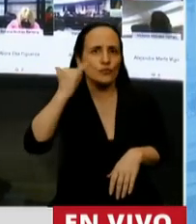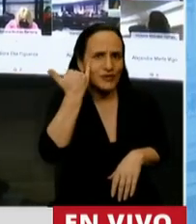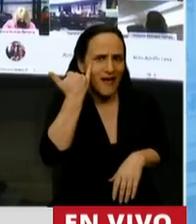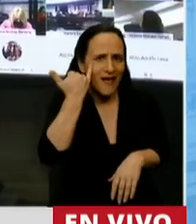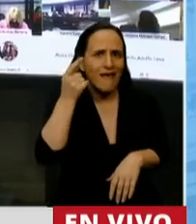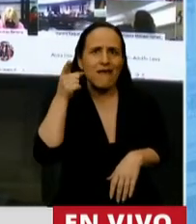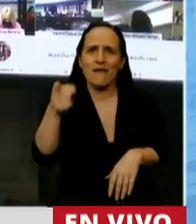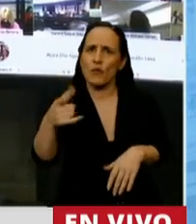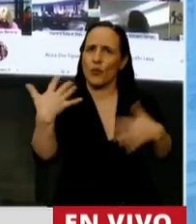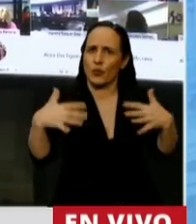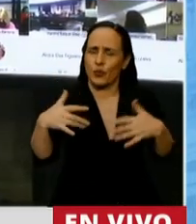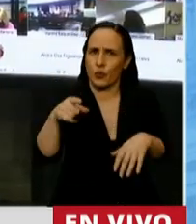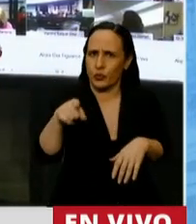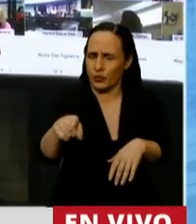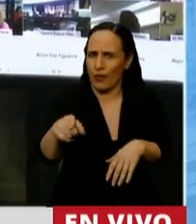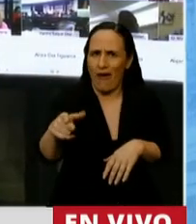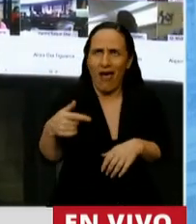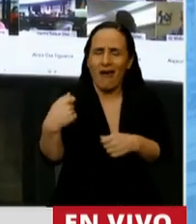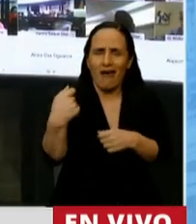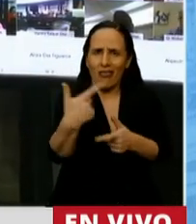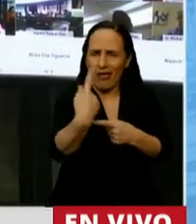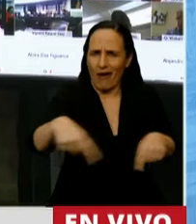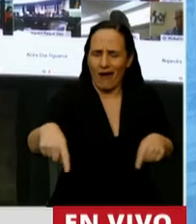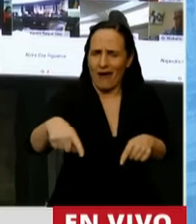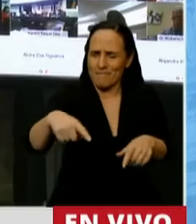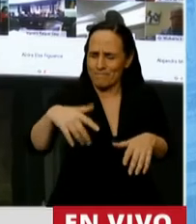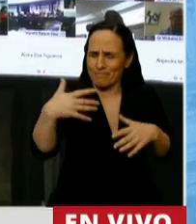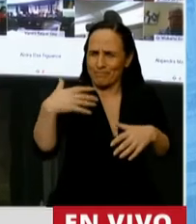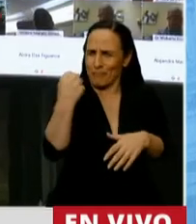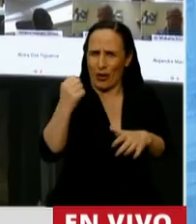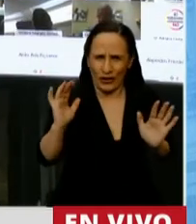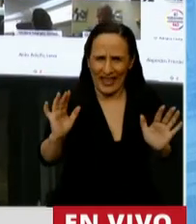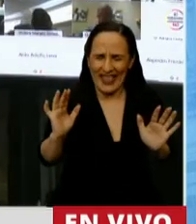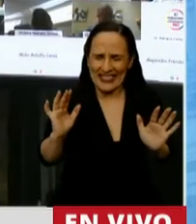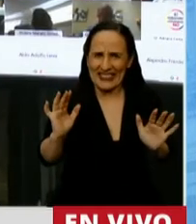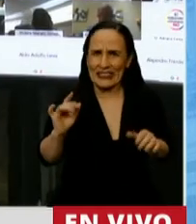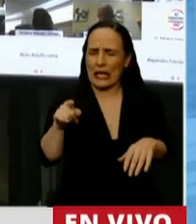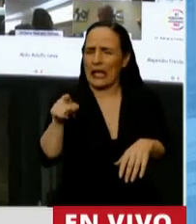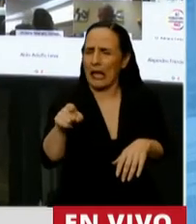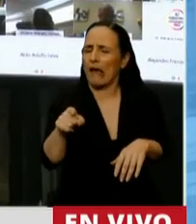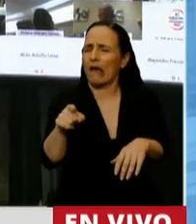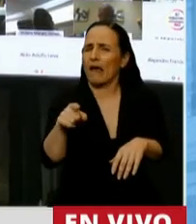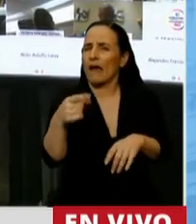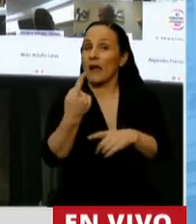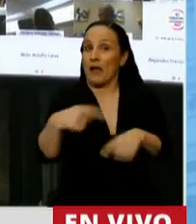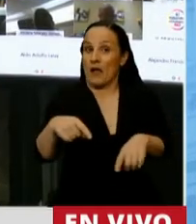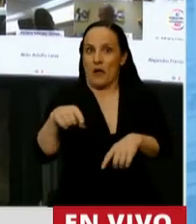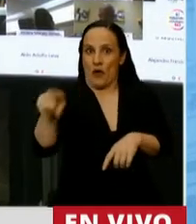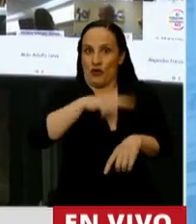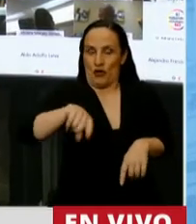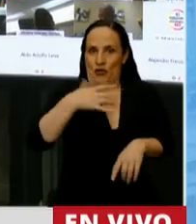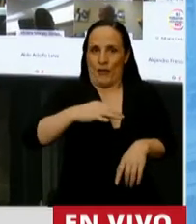enorme, fundamental, que al día de hoy debe ser materia de nuestro